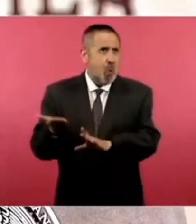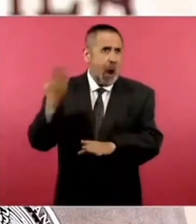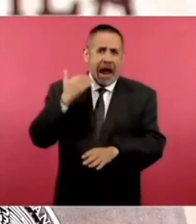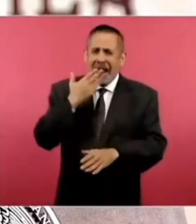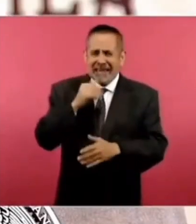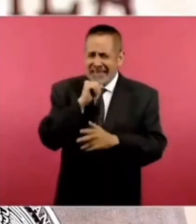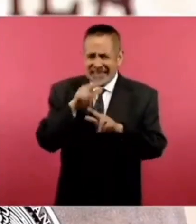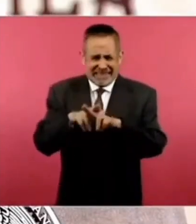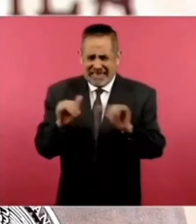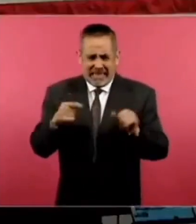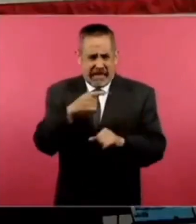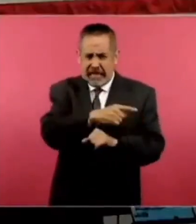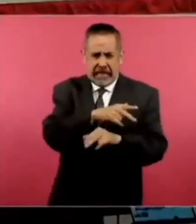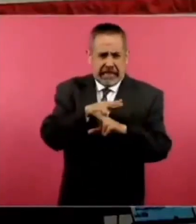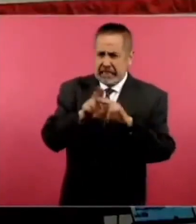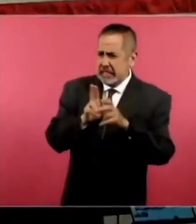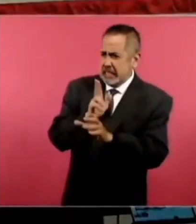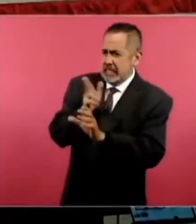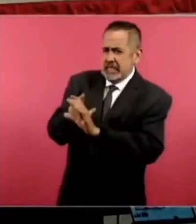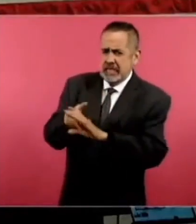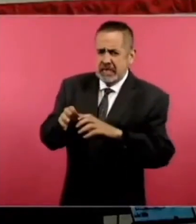como integrante de las Fuerzas Armadas.